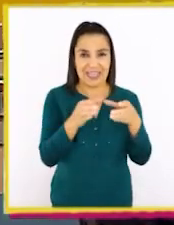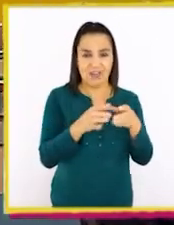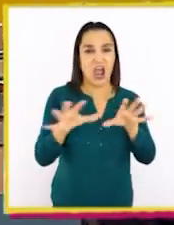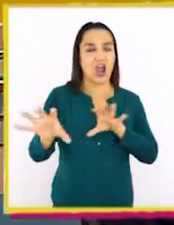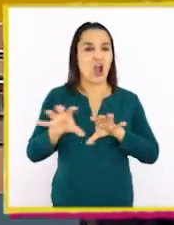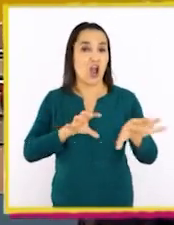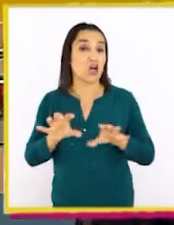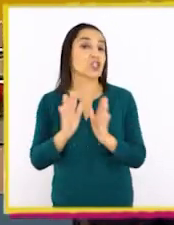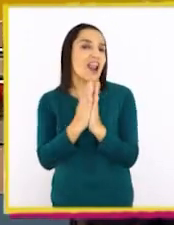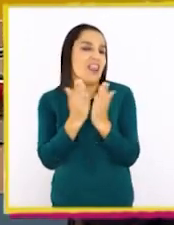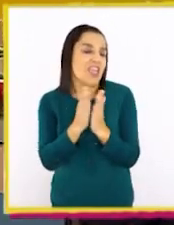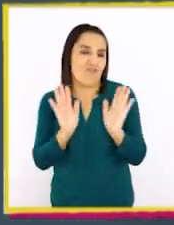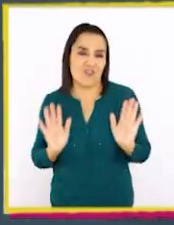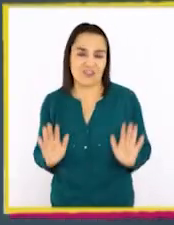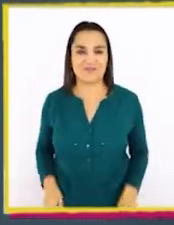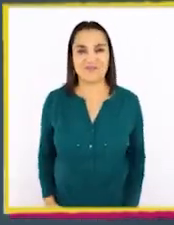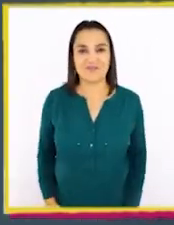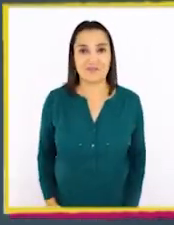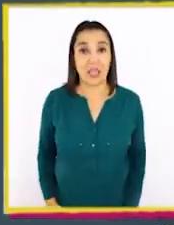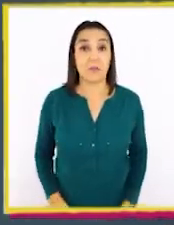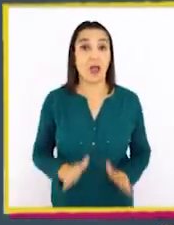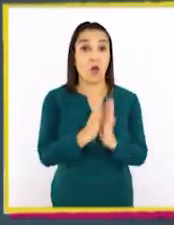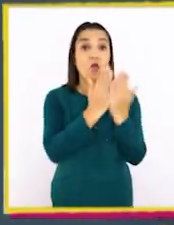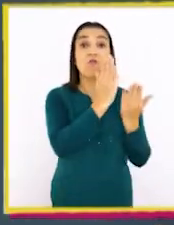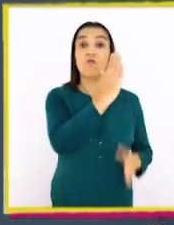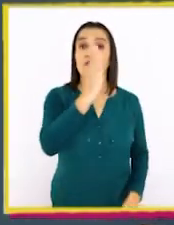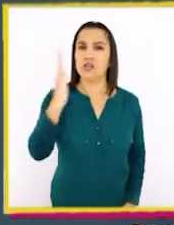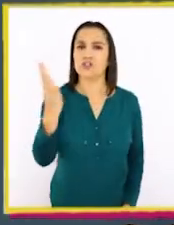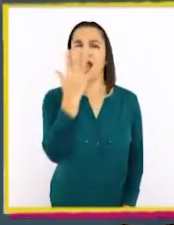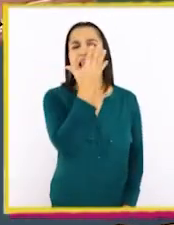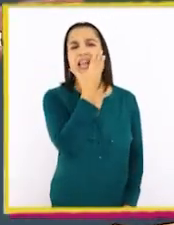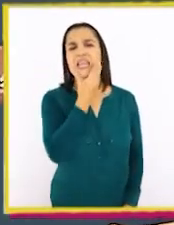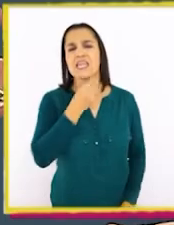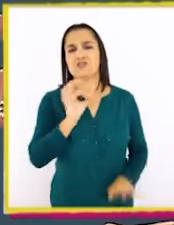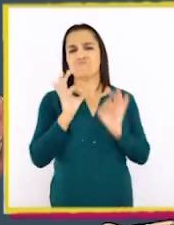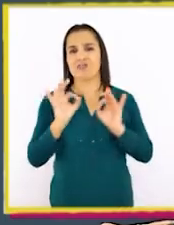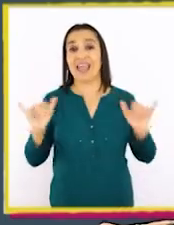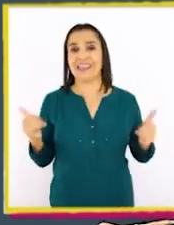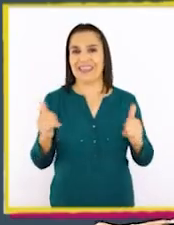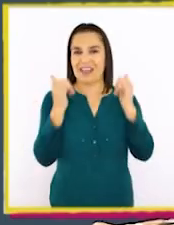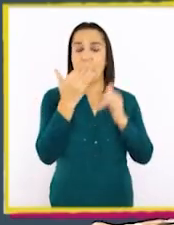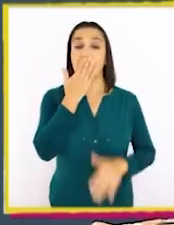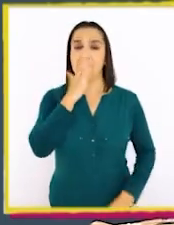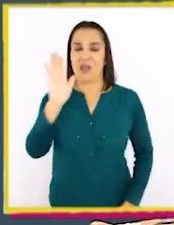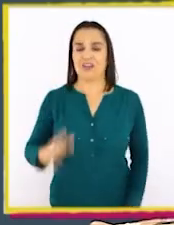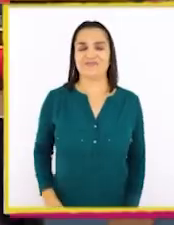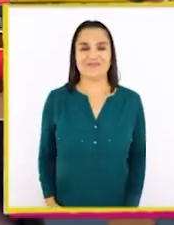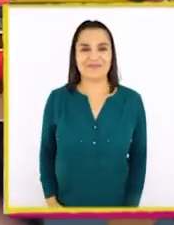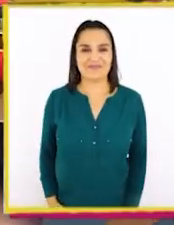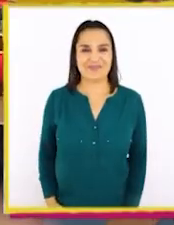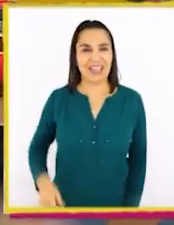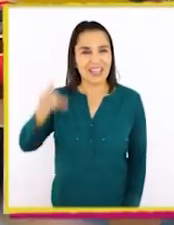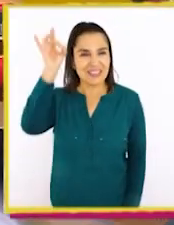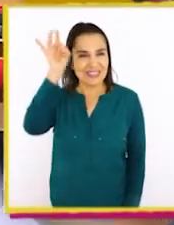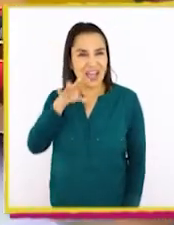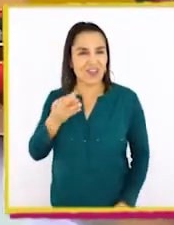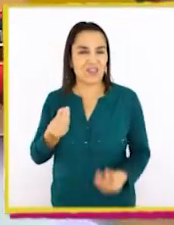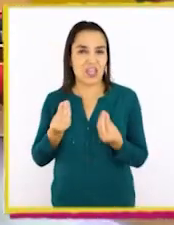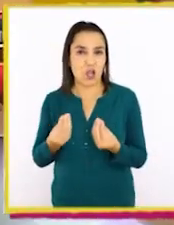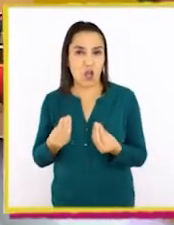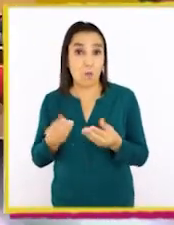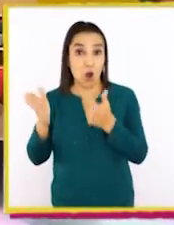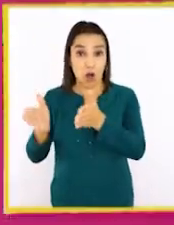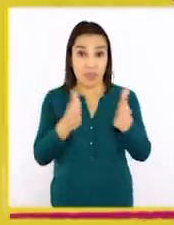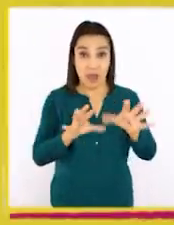objetos o libros. Y si es para que la biblioteca quede linda y entretenida, mucho mejor. ¿Saben cómo podemos